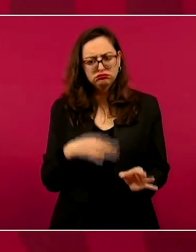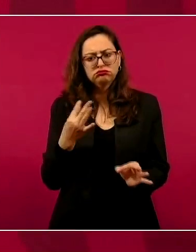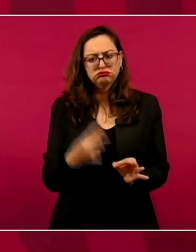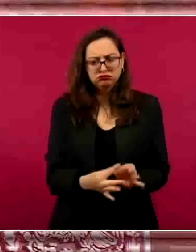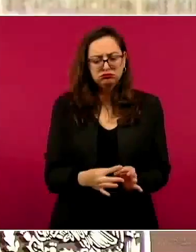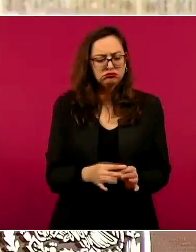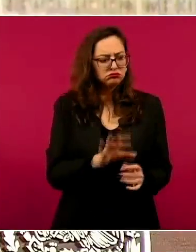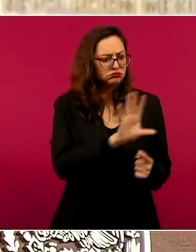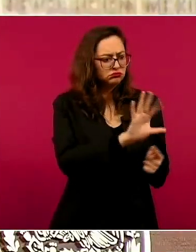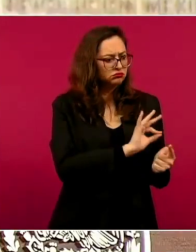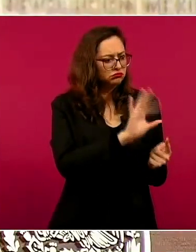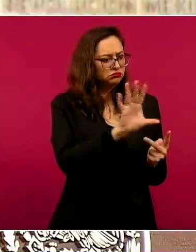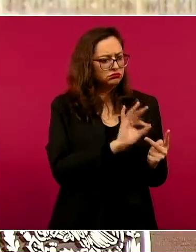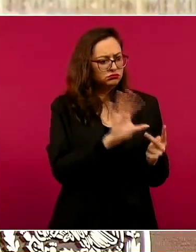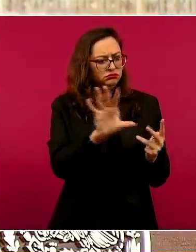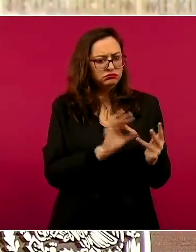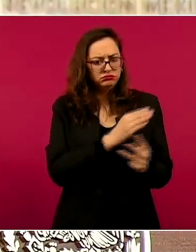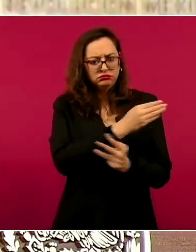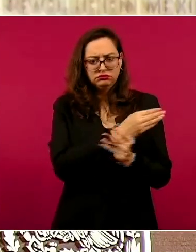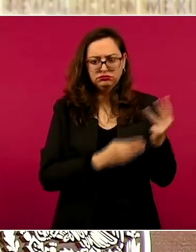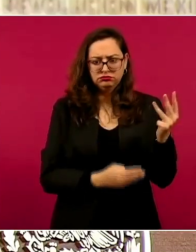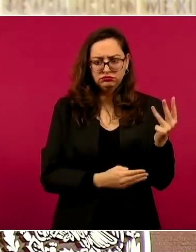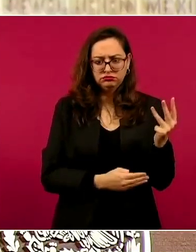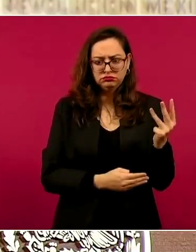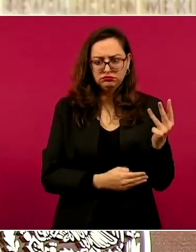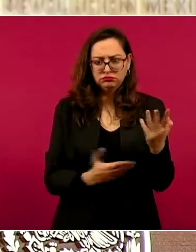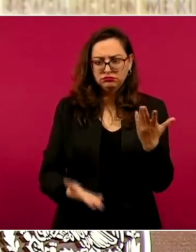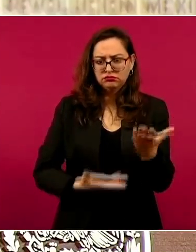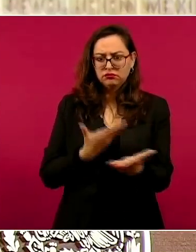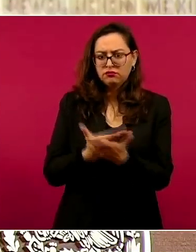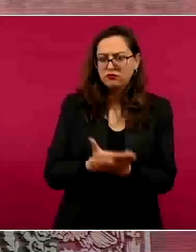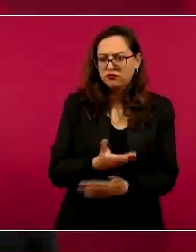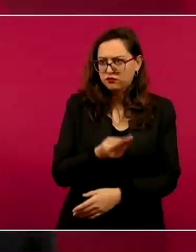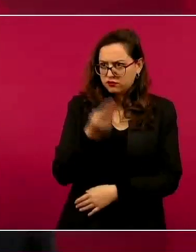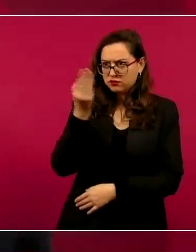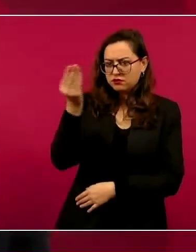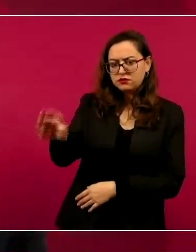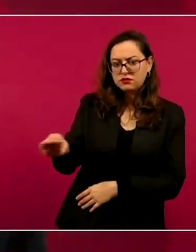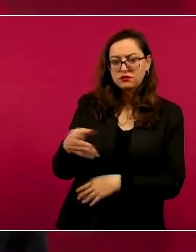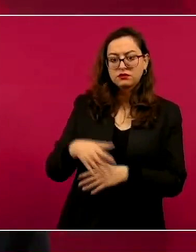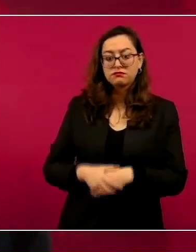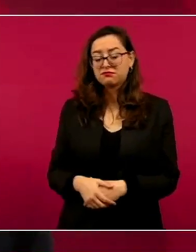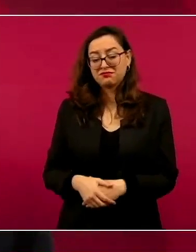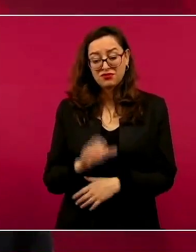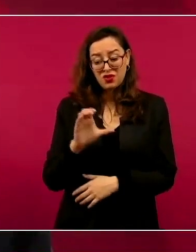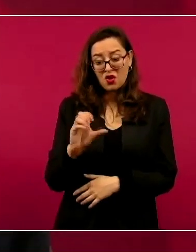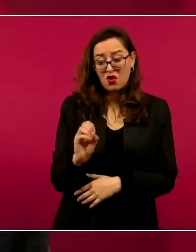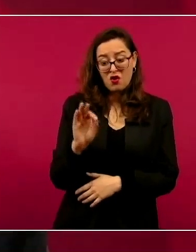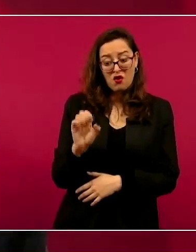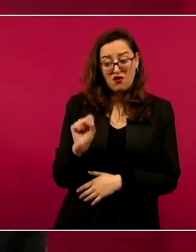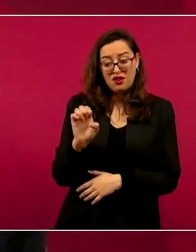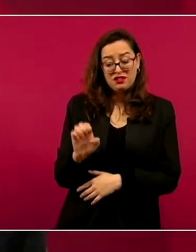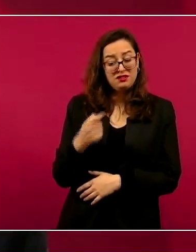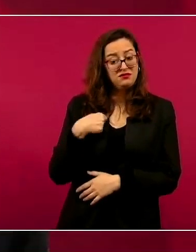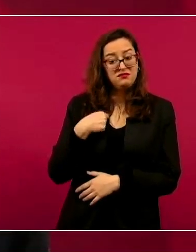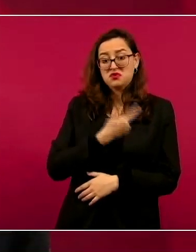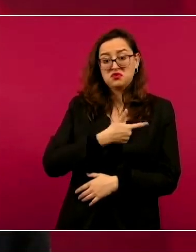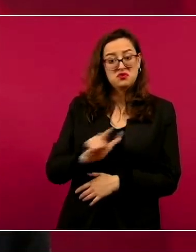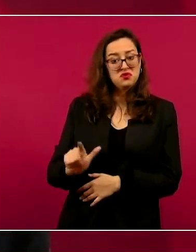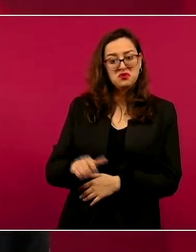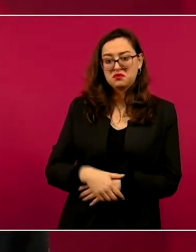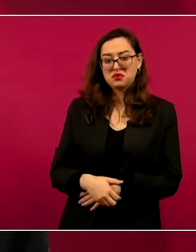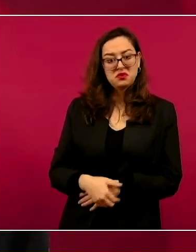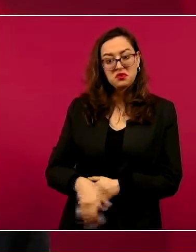a enviar la terna. Yo no estoy de acuerdo con lo de la COFESE. Es como el INE.